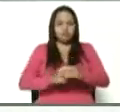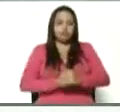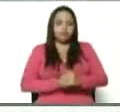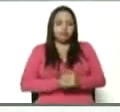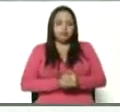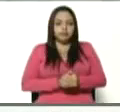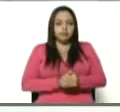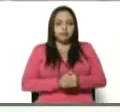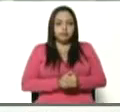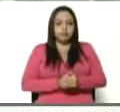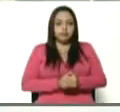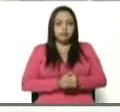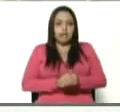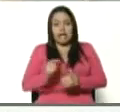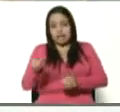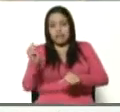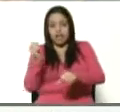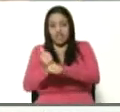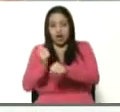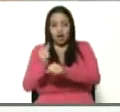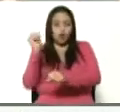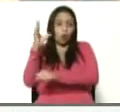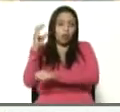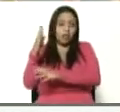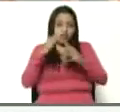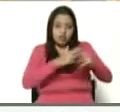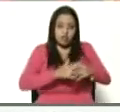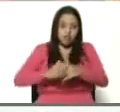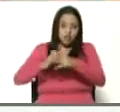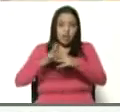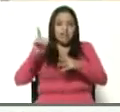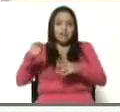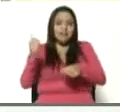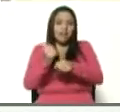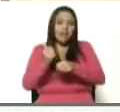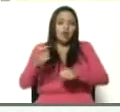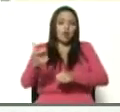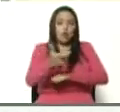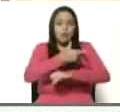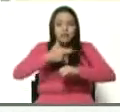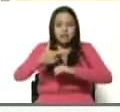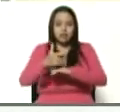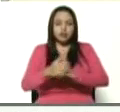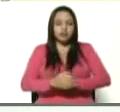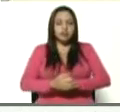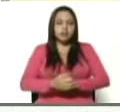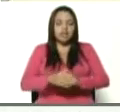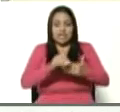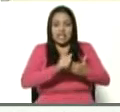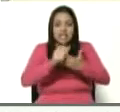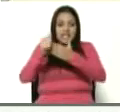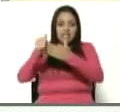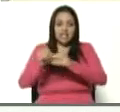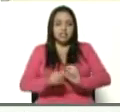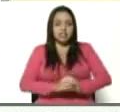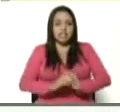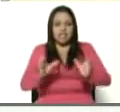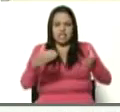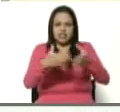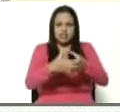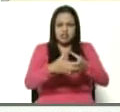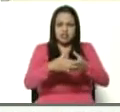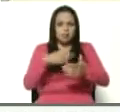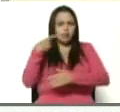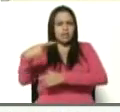Fue congresista. Fue gobernador de Carolina del Sur. Líder del Partido Republicano.